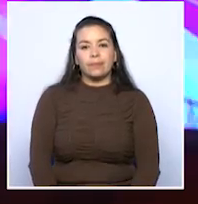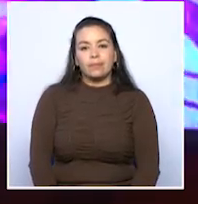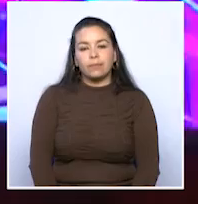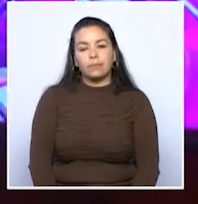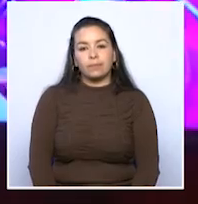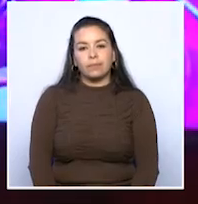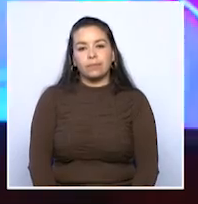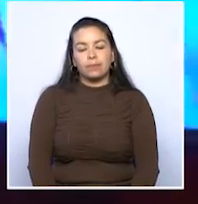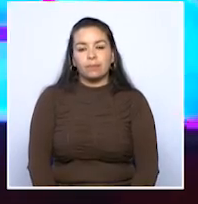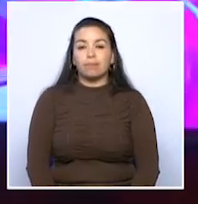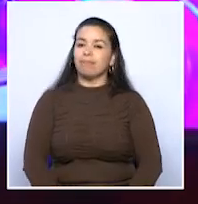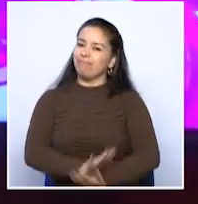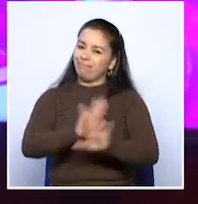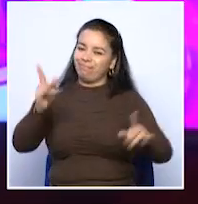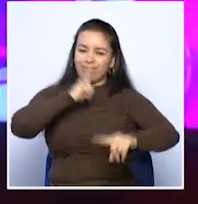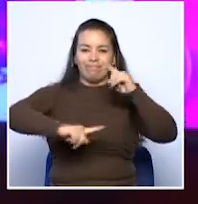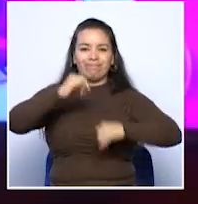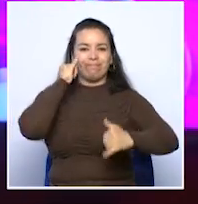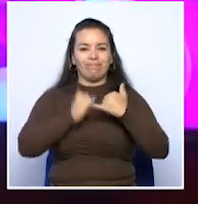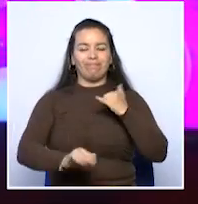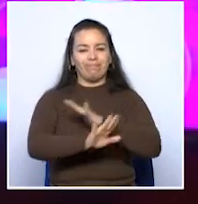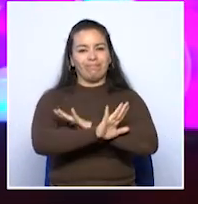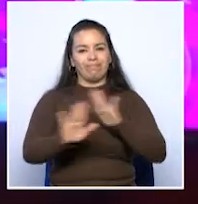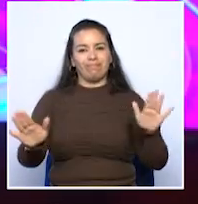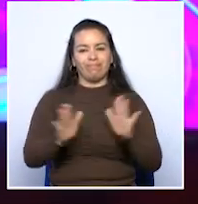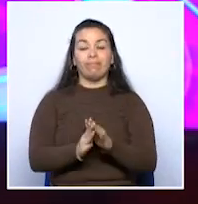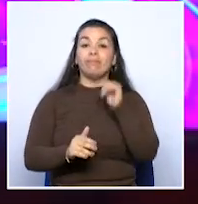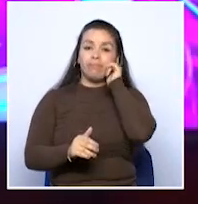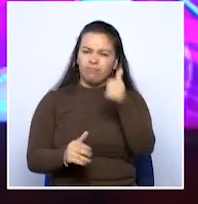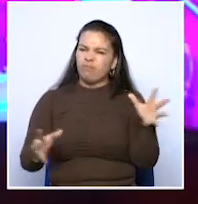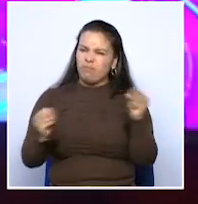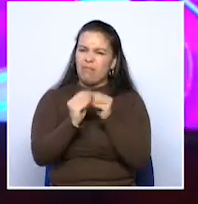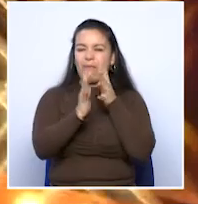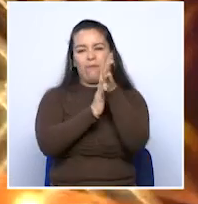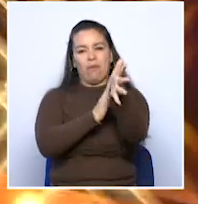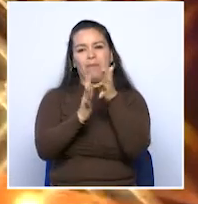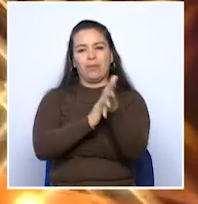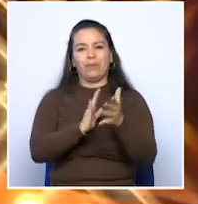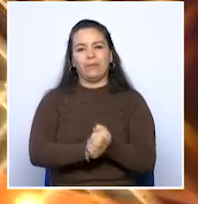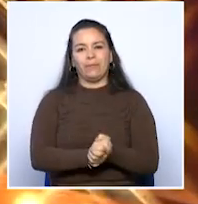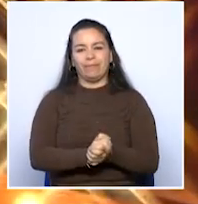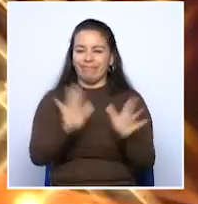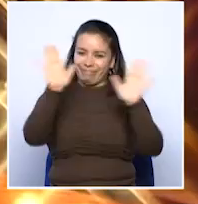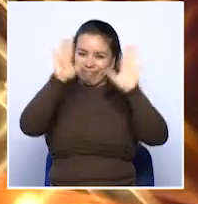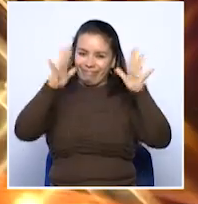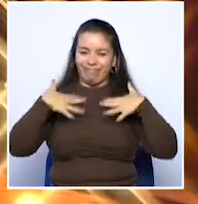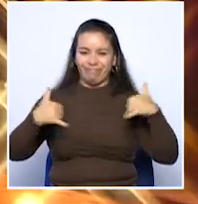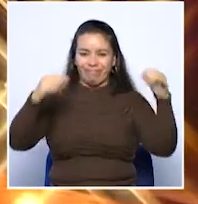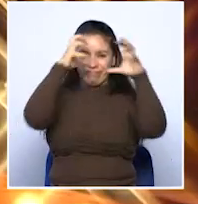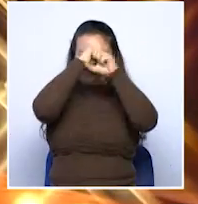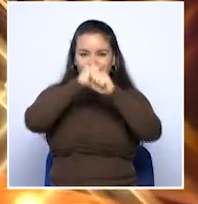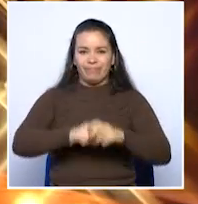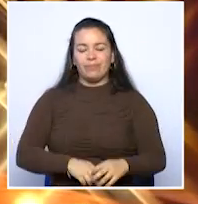Muy bien, y de esta manera llegamos al final de Sin Estrés. Nos vemos mañana con más información. Chao, feliz noche.